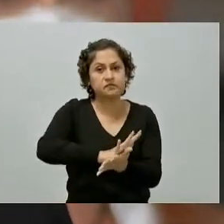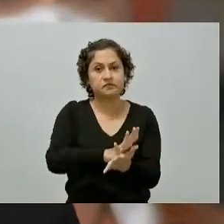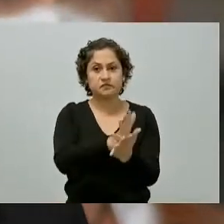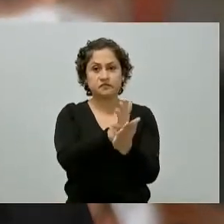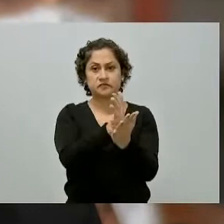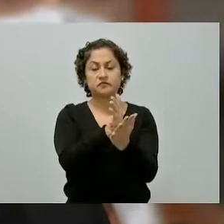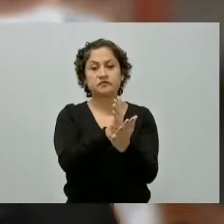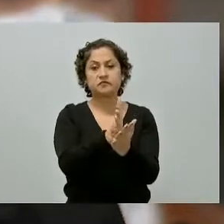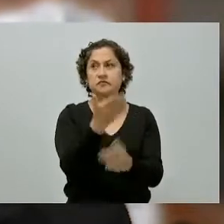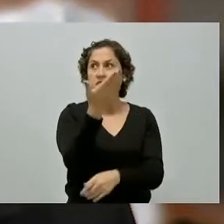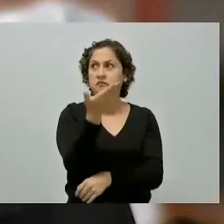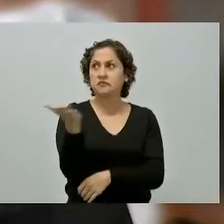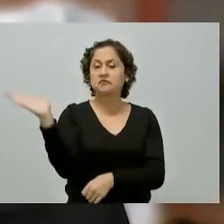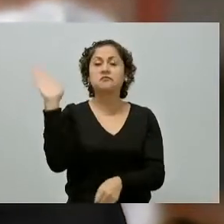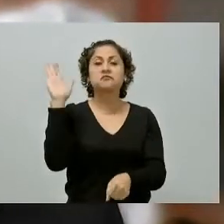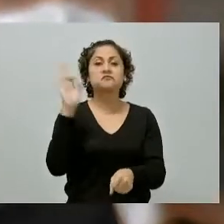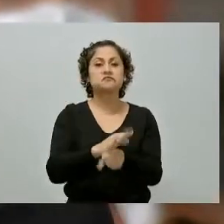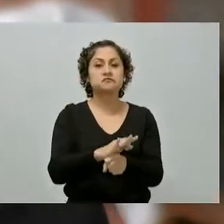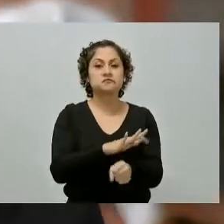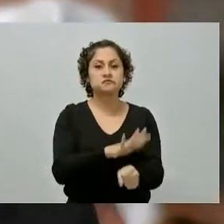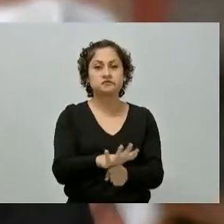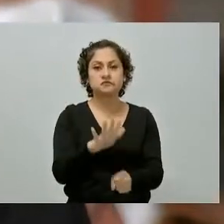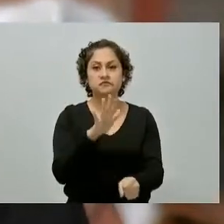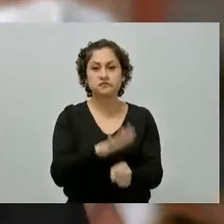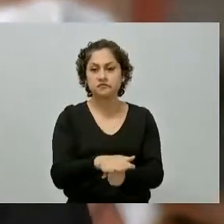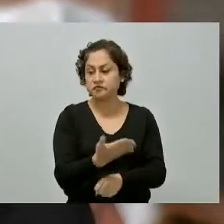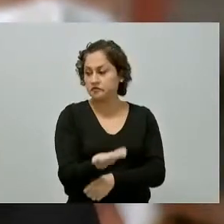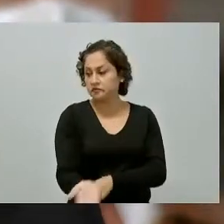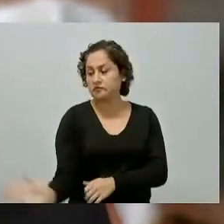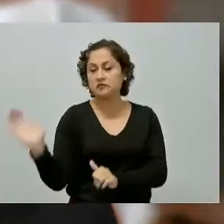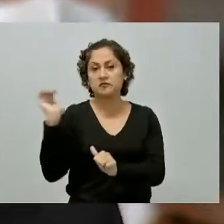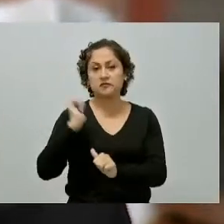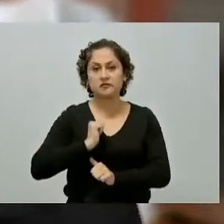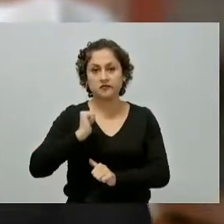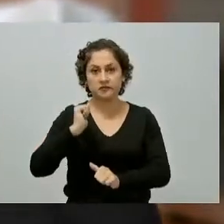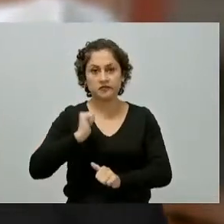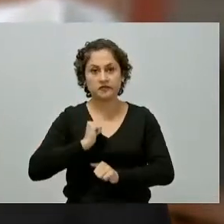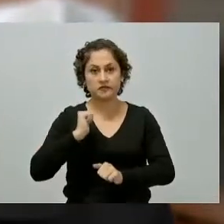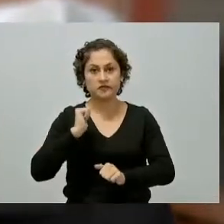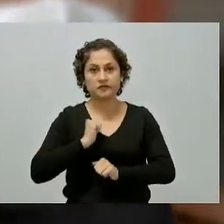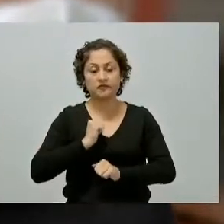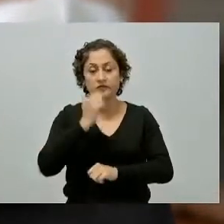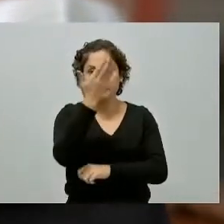Gracias por ver video.